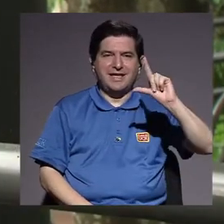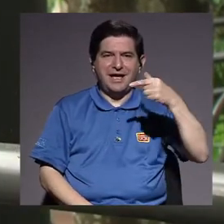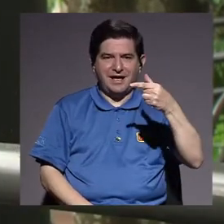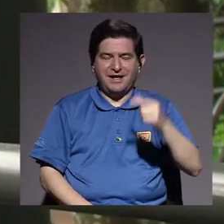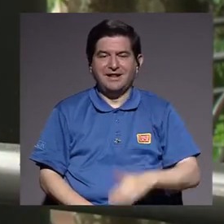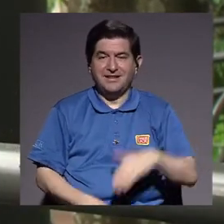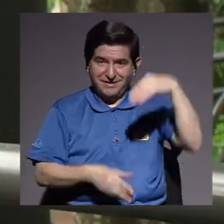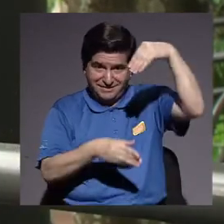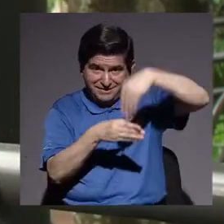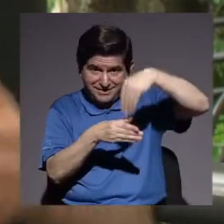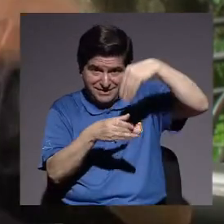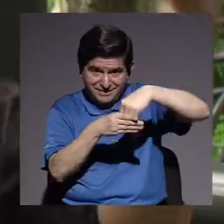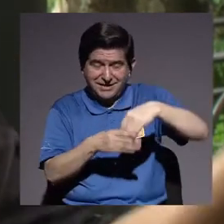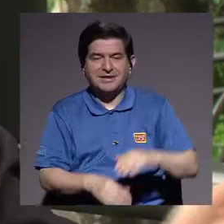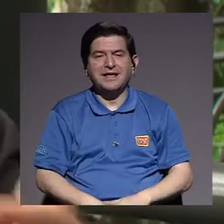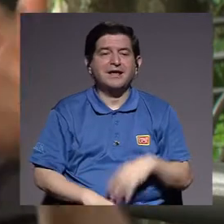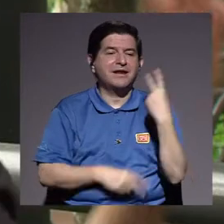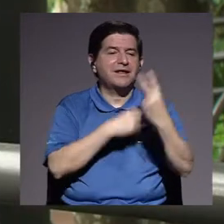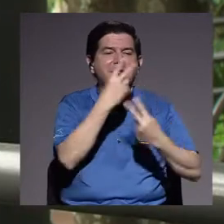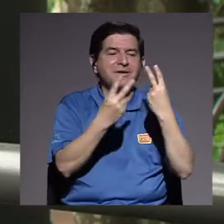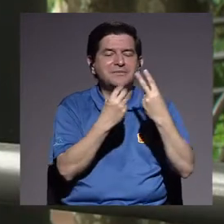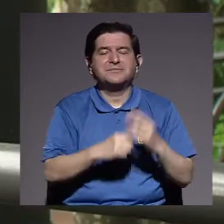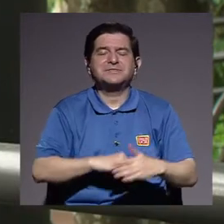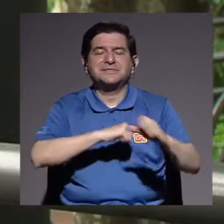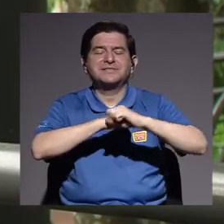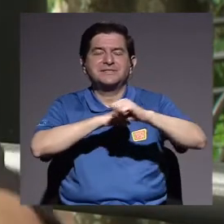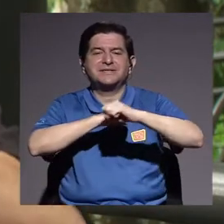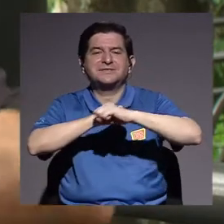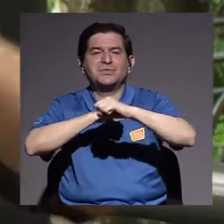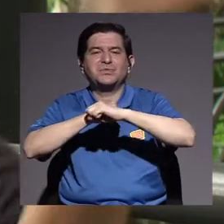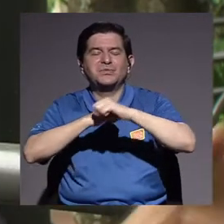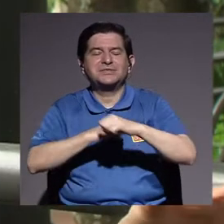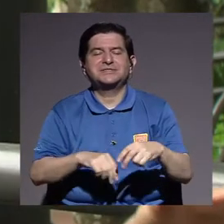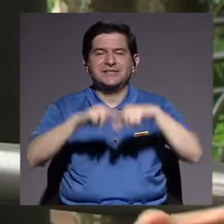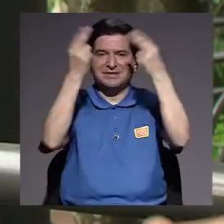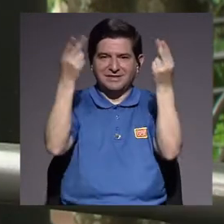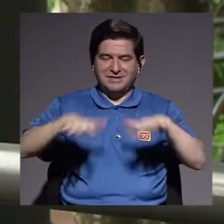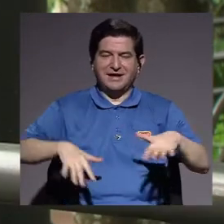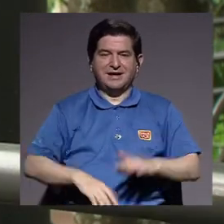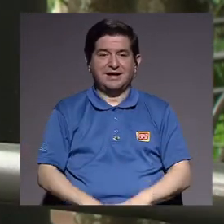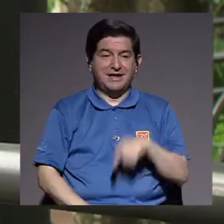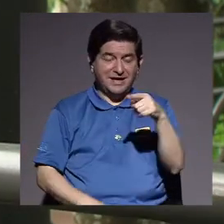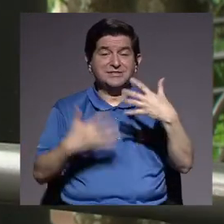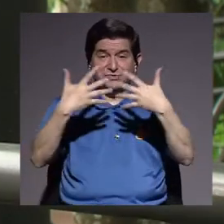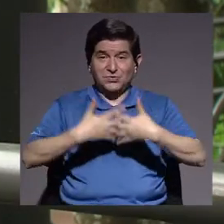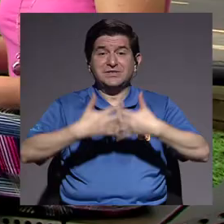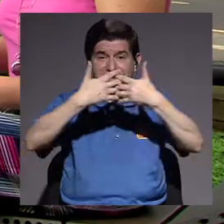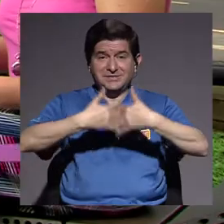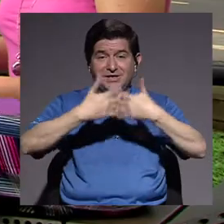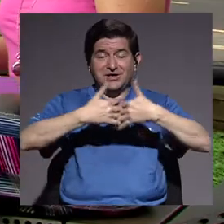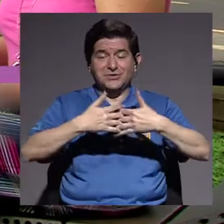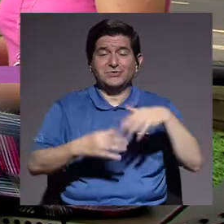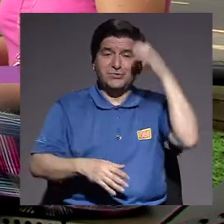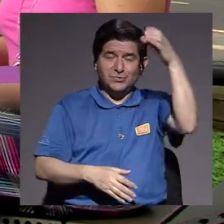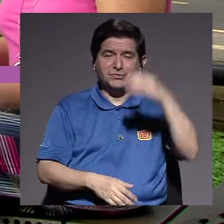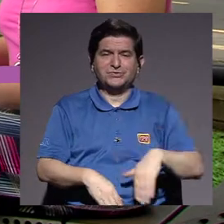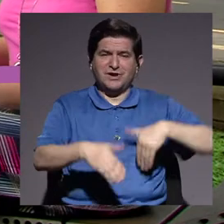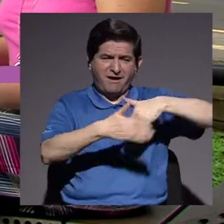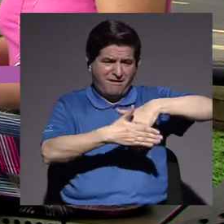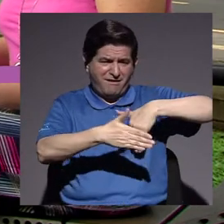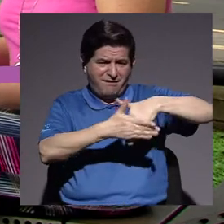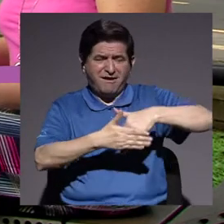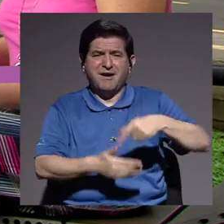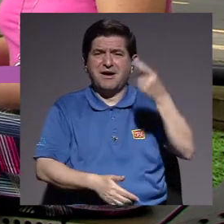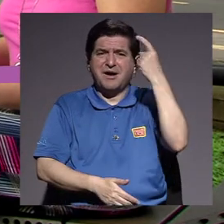interfaces que nos visitan por internet, por la publicidad, etc. Esto es lo que yo llamo sistema de industrias culturales, ¿verdad? Y nos imposibilitan justamente